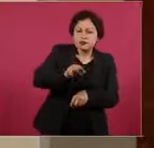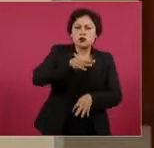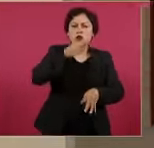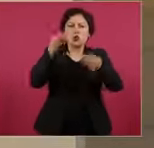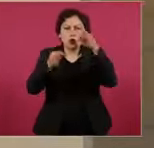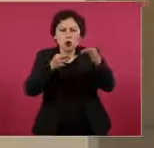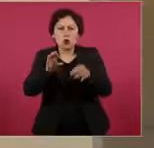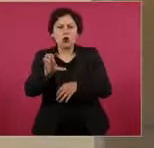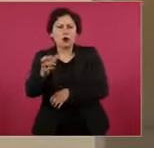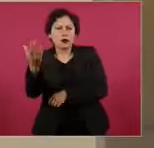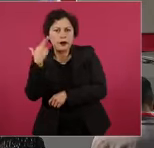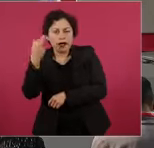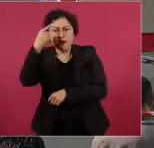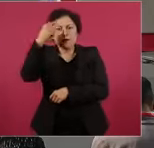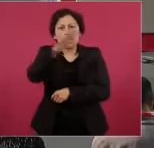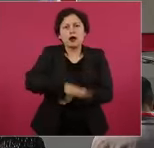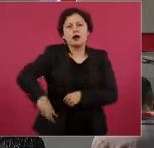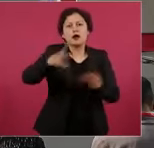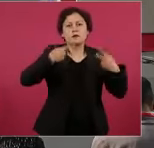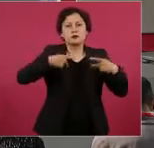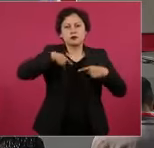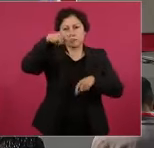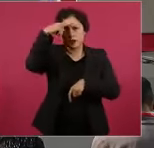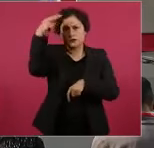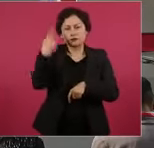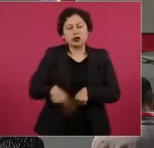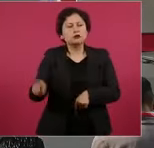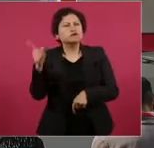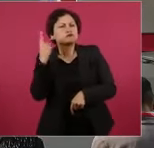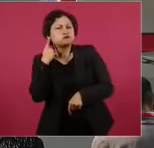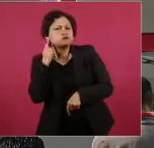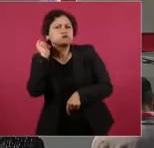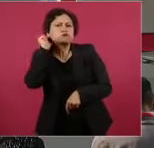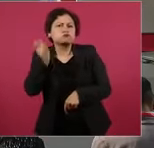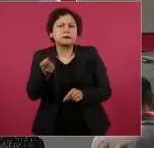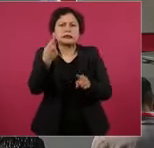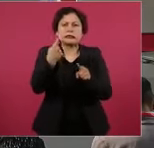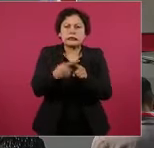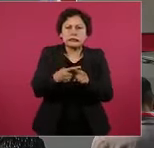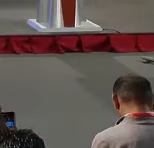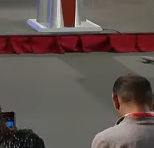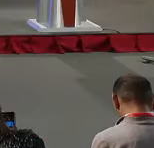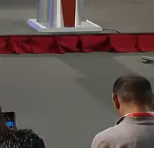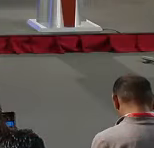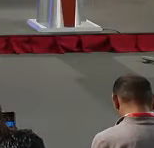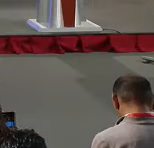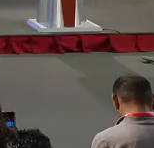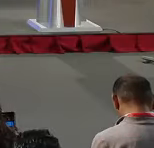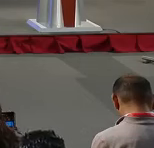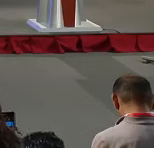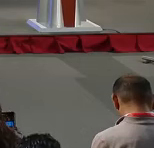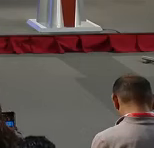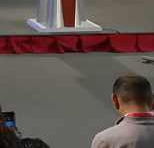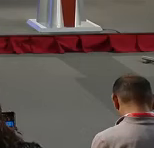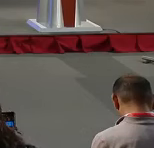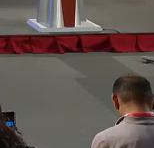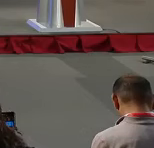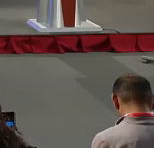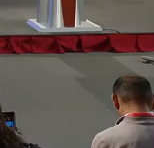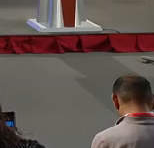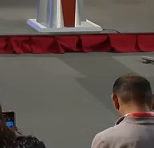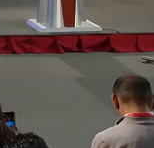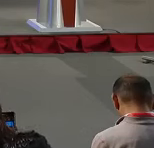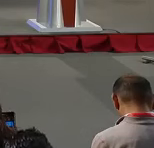pueda conocer quiénes son los que se están postulando para ser nuestros jueces, magistrados y ministros